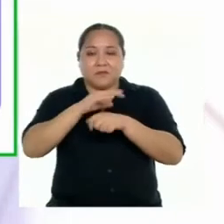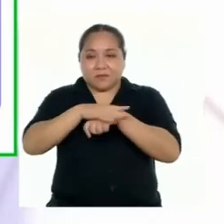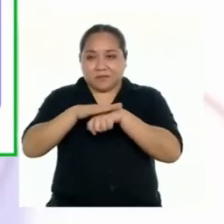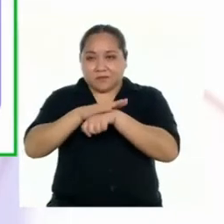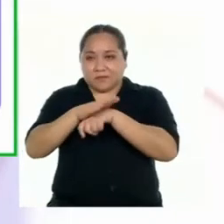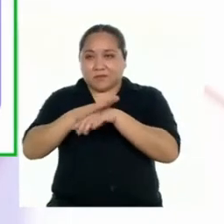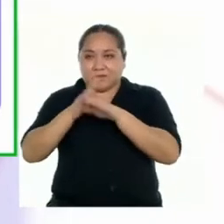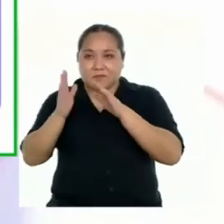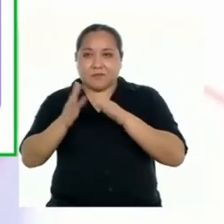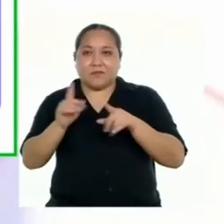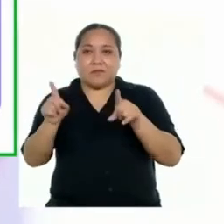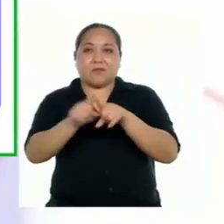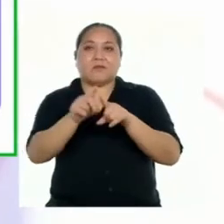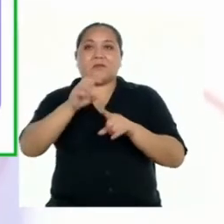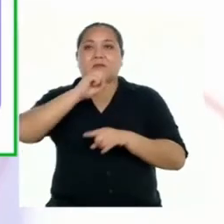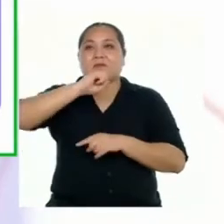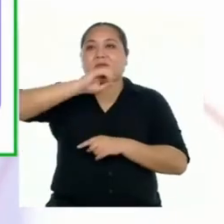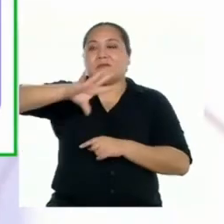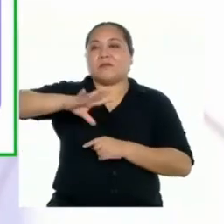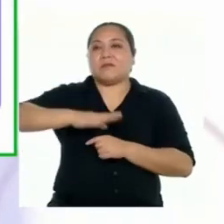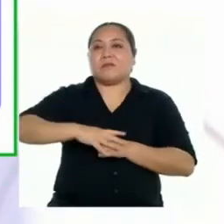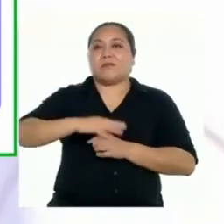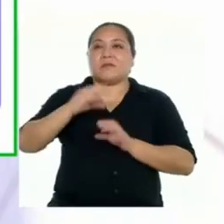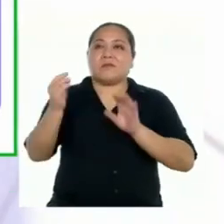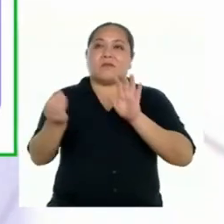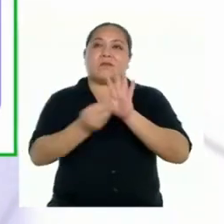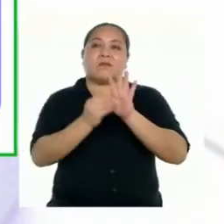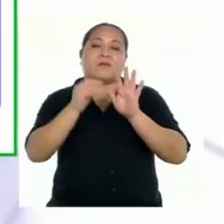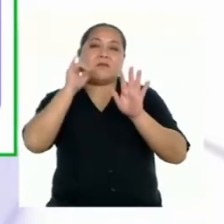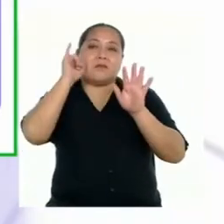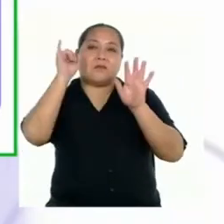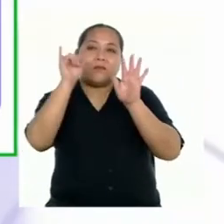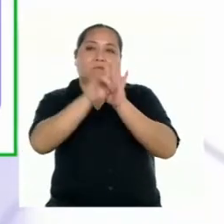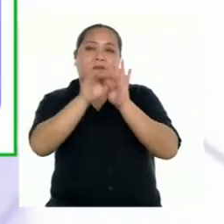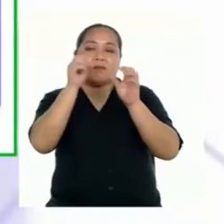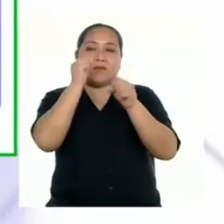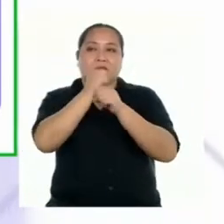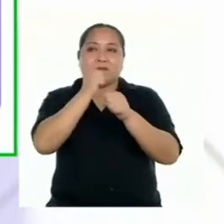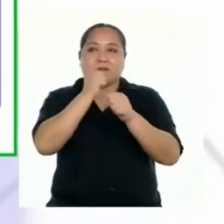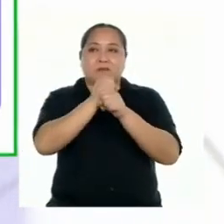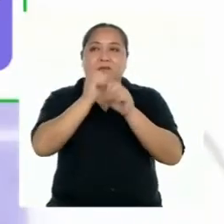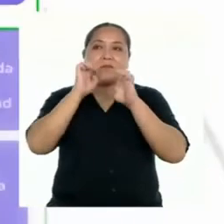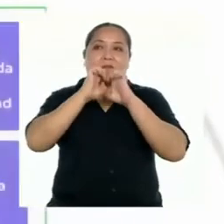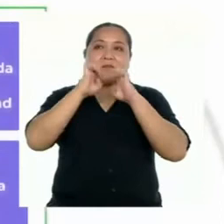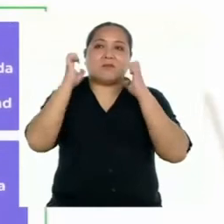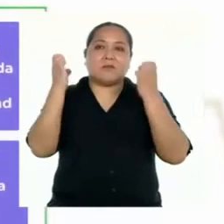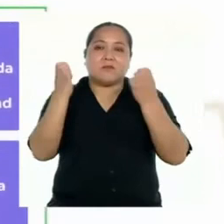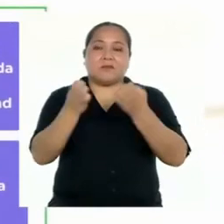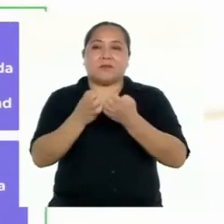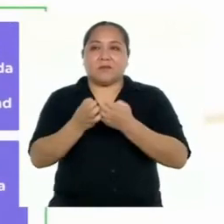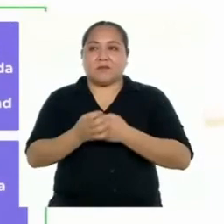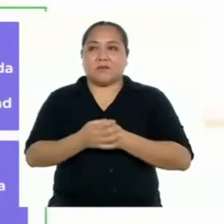Además, indiqué que añadiría una imagen relacionada al trabajo en equipo.